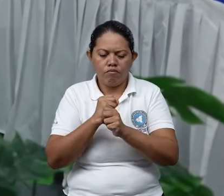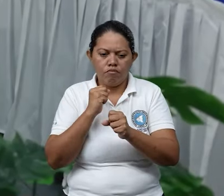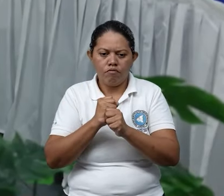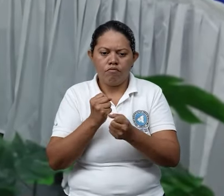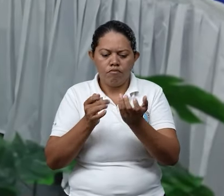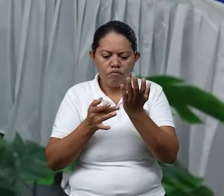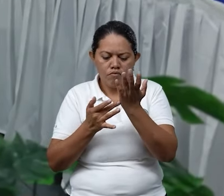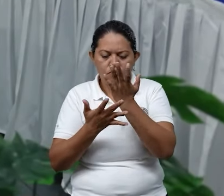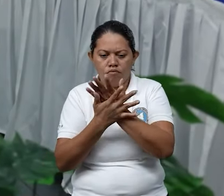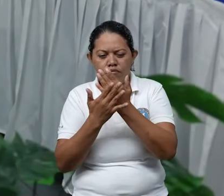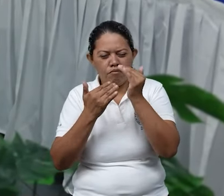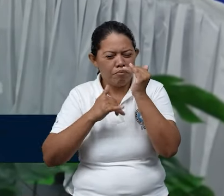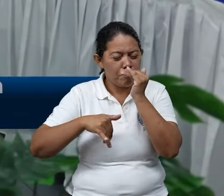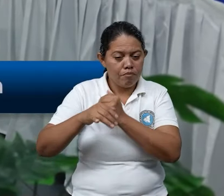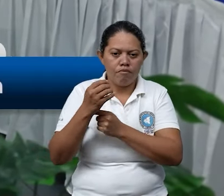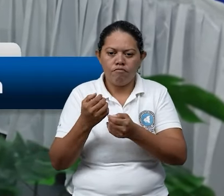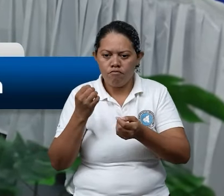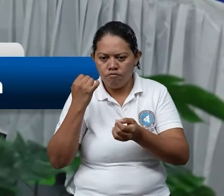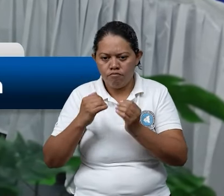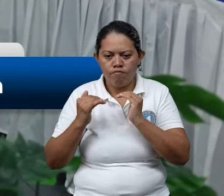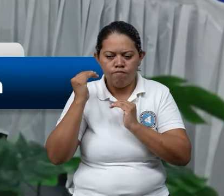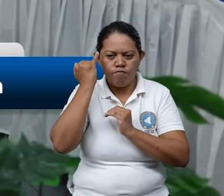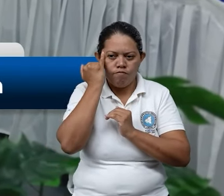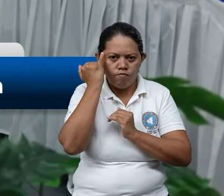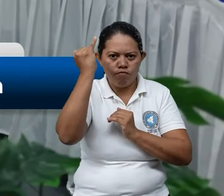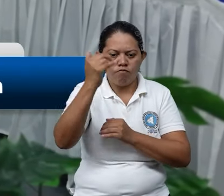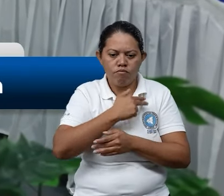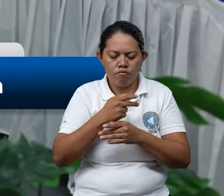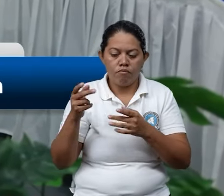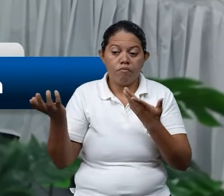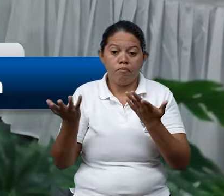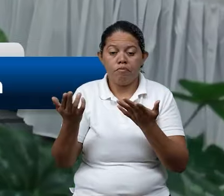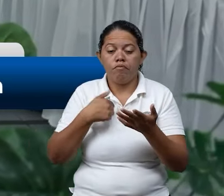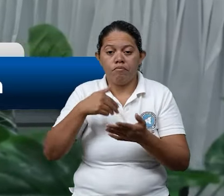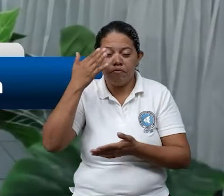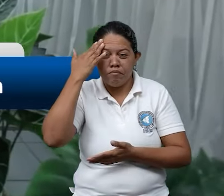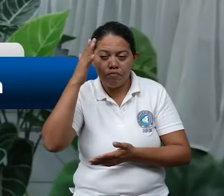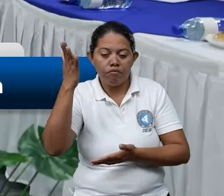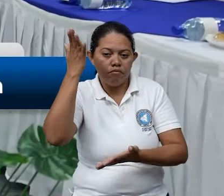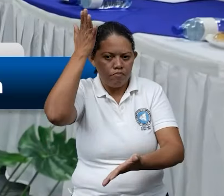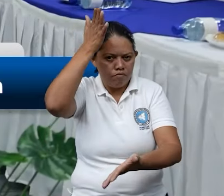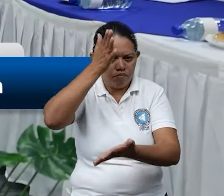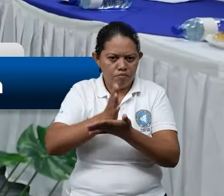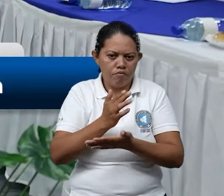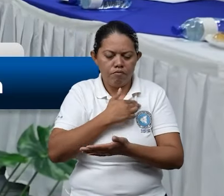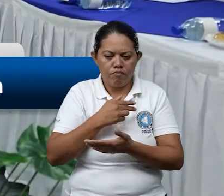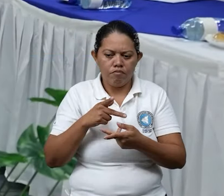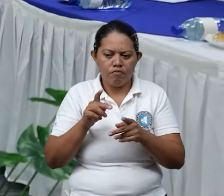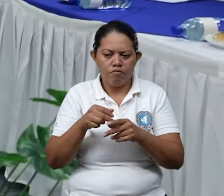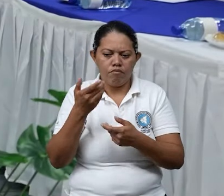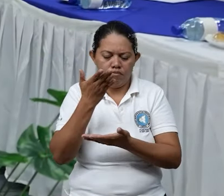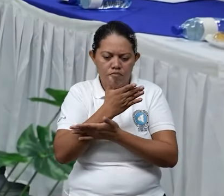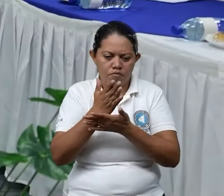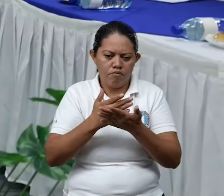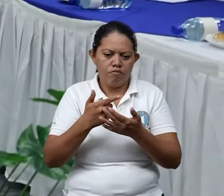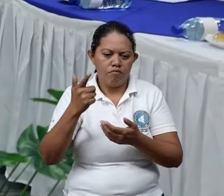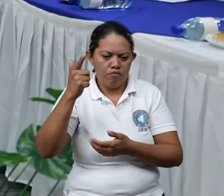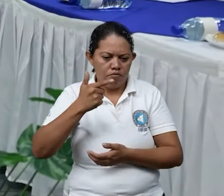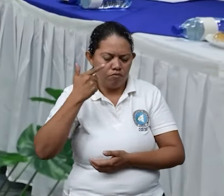tecnológicas más efectivas para el seguimiento de los eventos y la toma de decisiones de las autoridades.